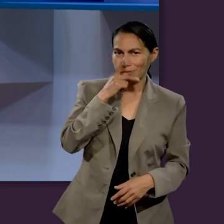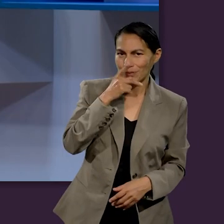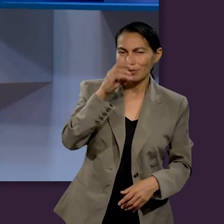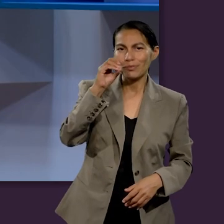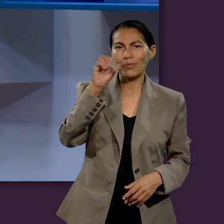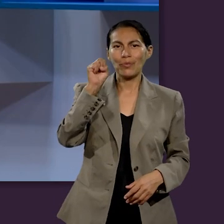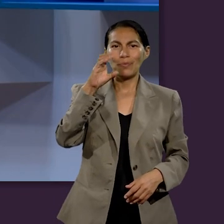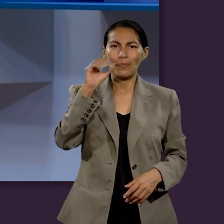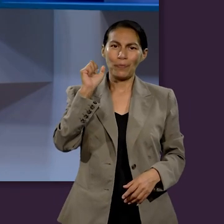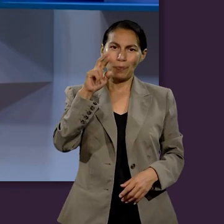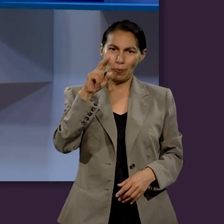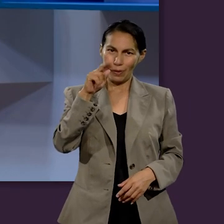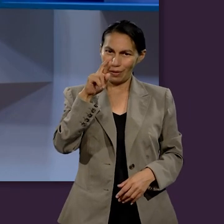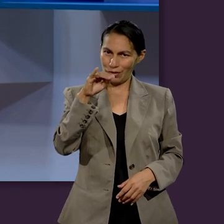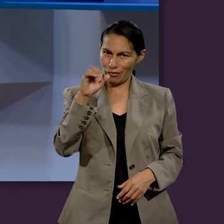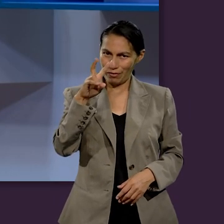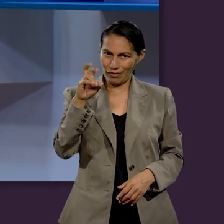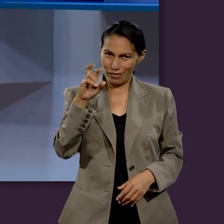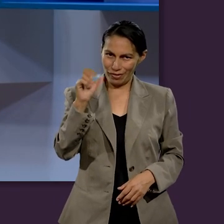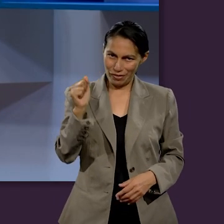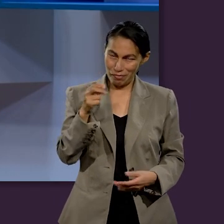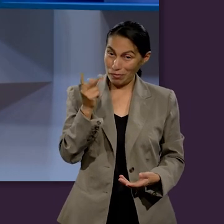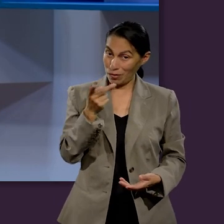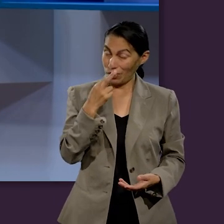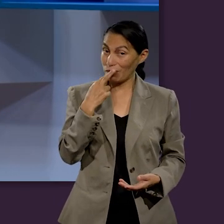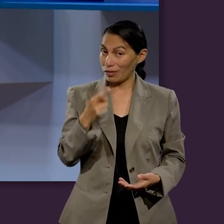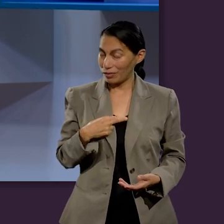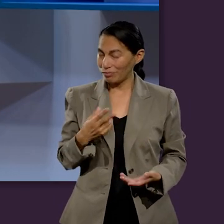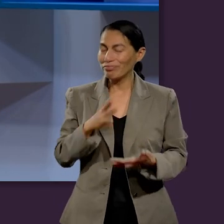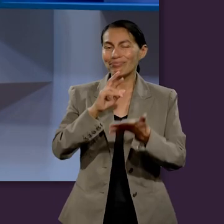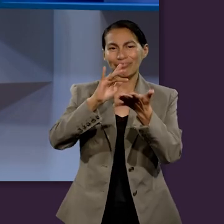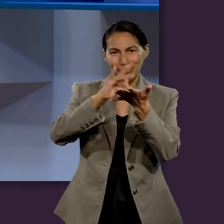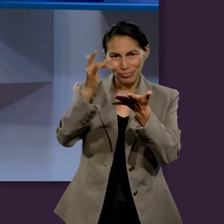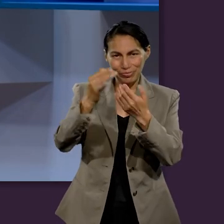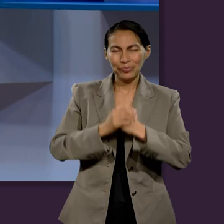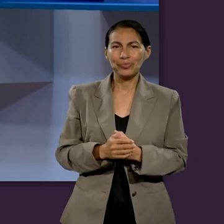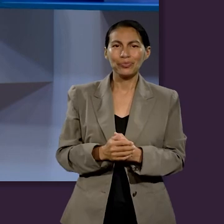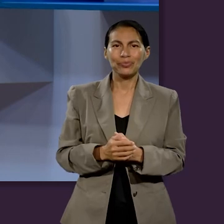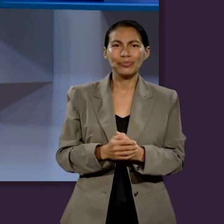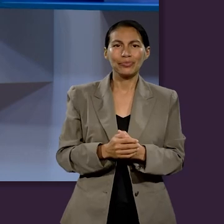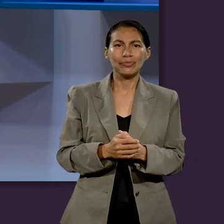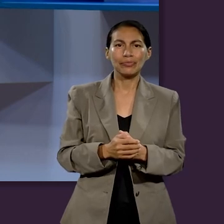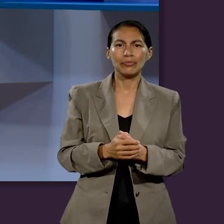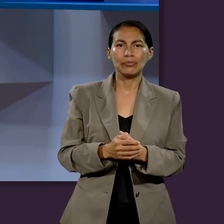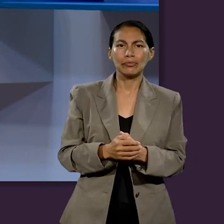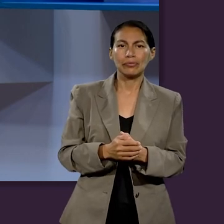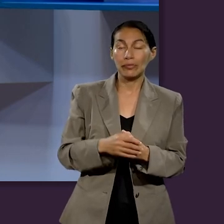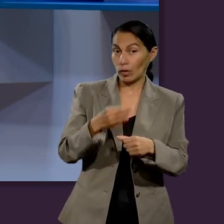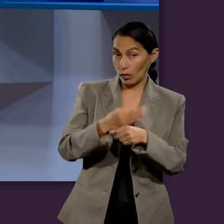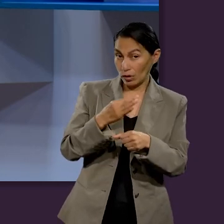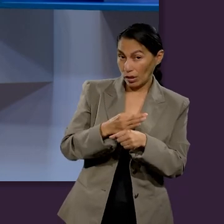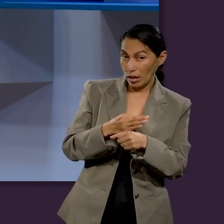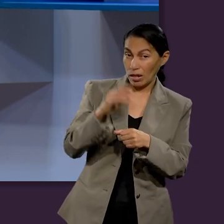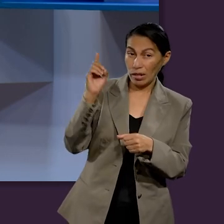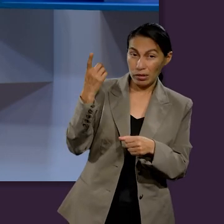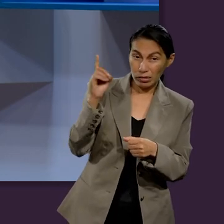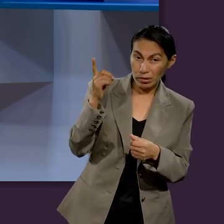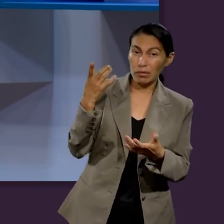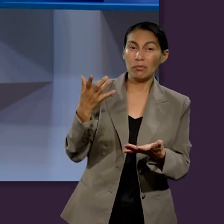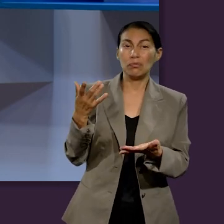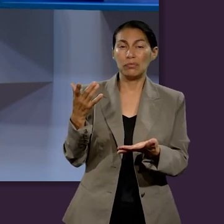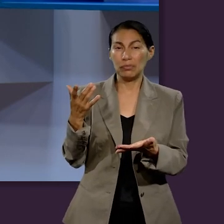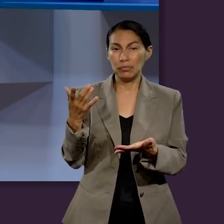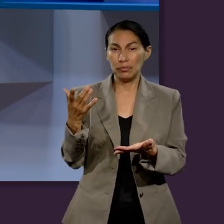Le agradecemos al pastor Oscar Rivera por haber contestado nuestra pregunta, precisamente en esta época